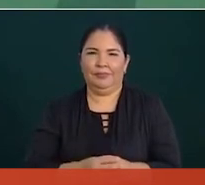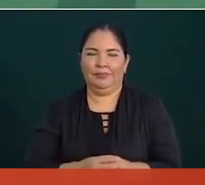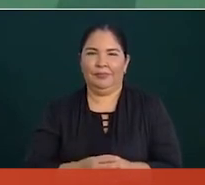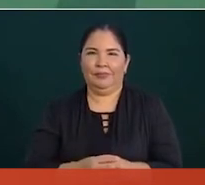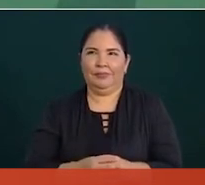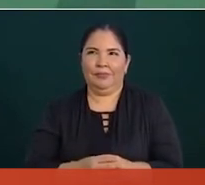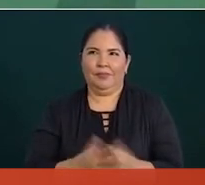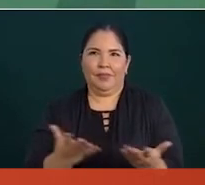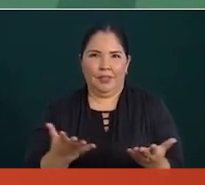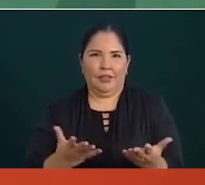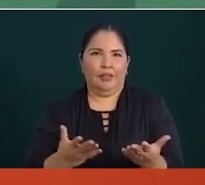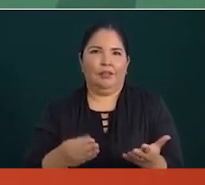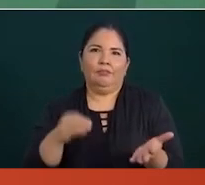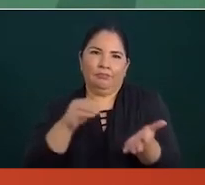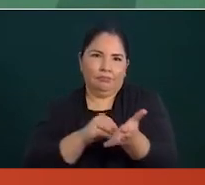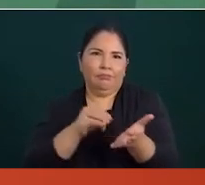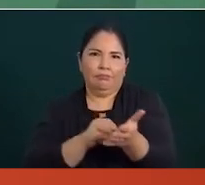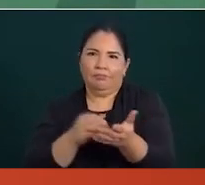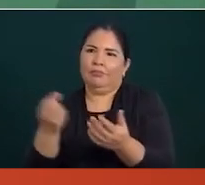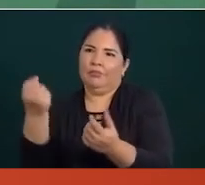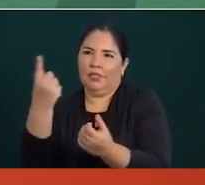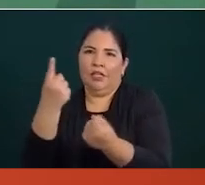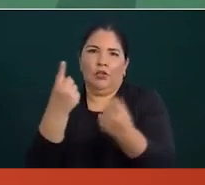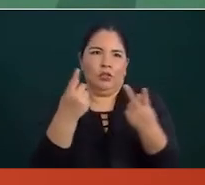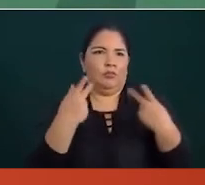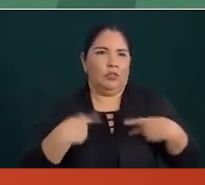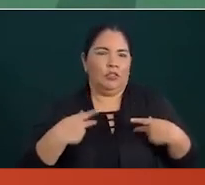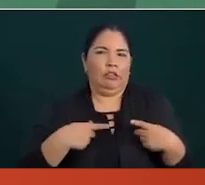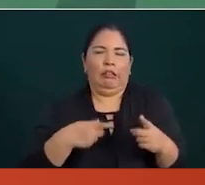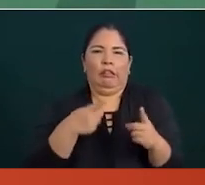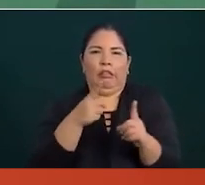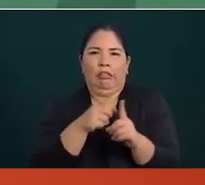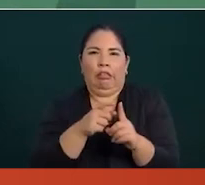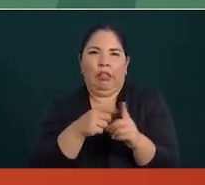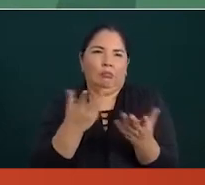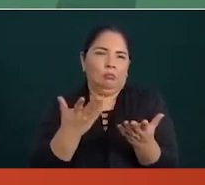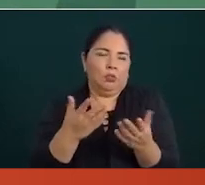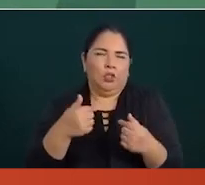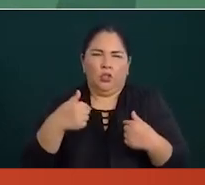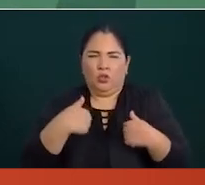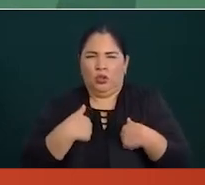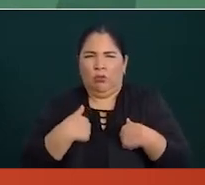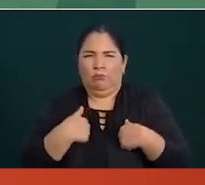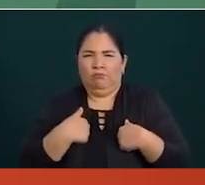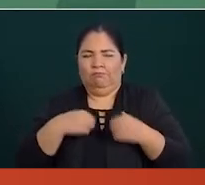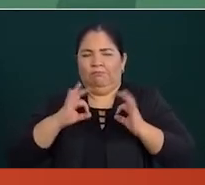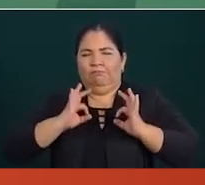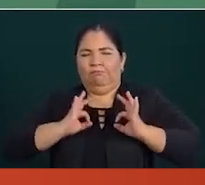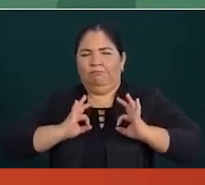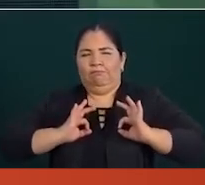y todavía hay quienes cuestionan pues tengo mi conciencia tranquila